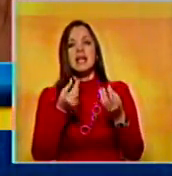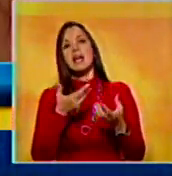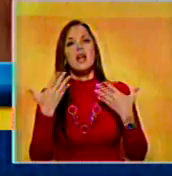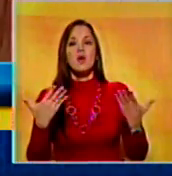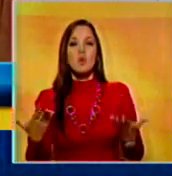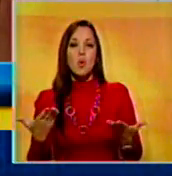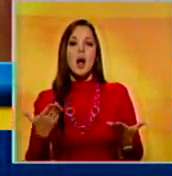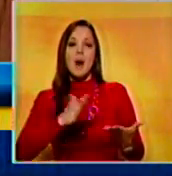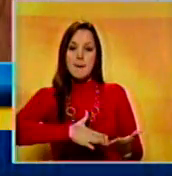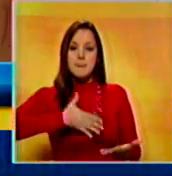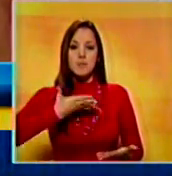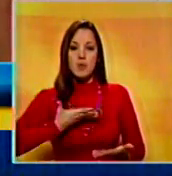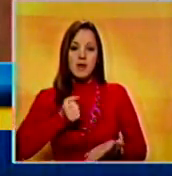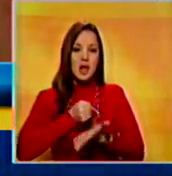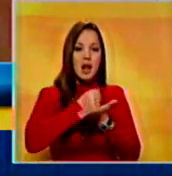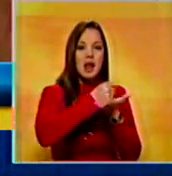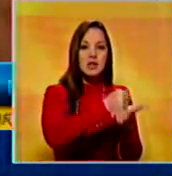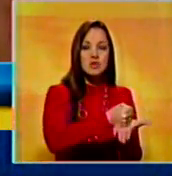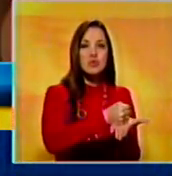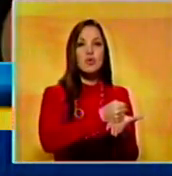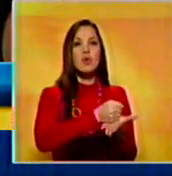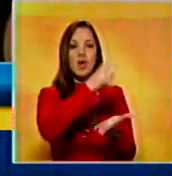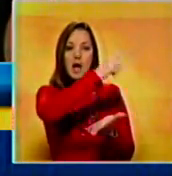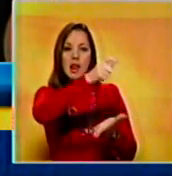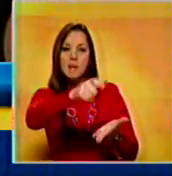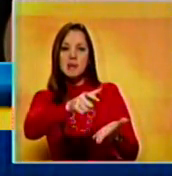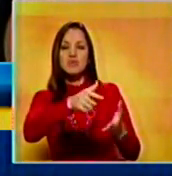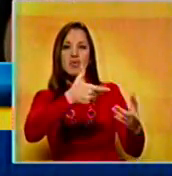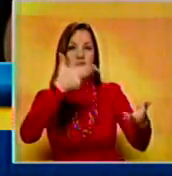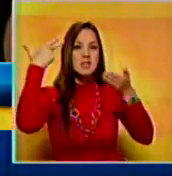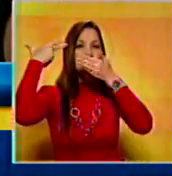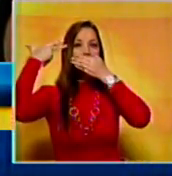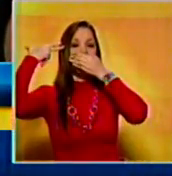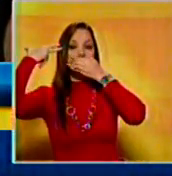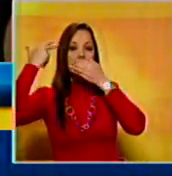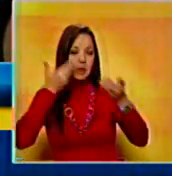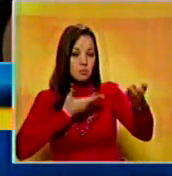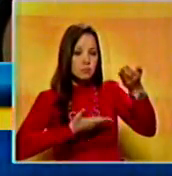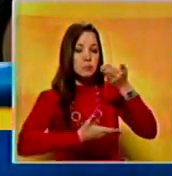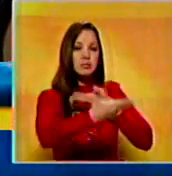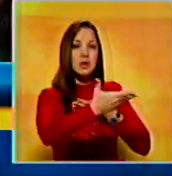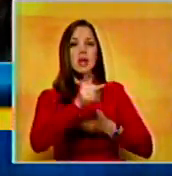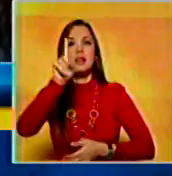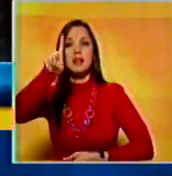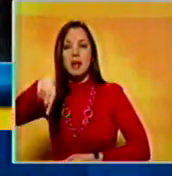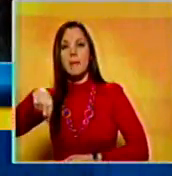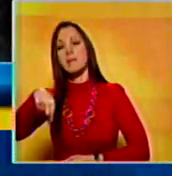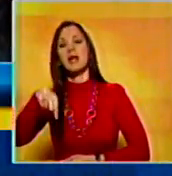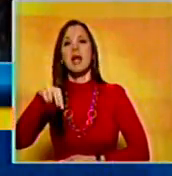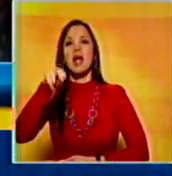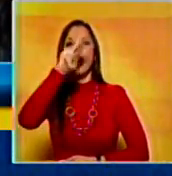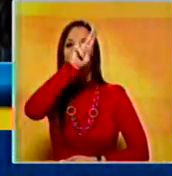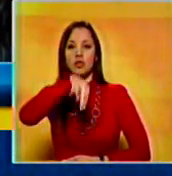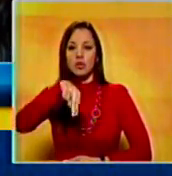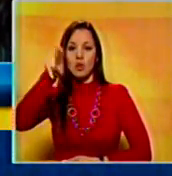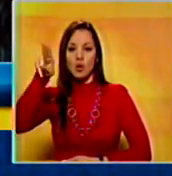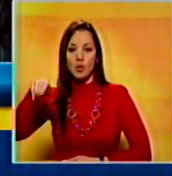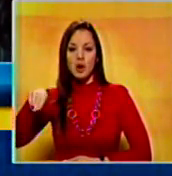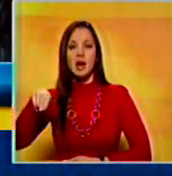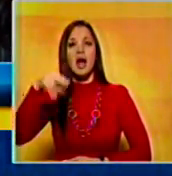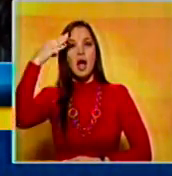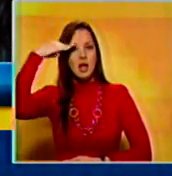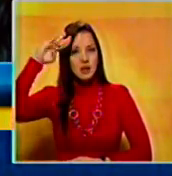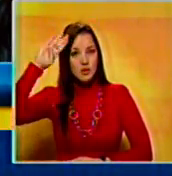cuál sería posiblemente la ayuda que podríamos dar. Además, los gobiernos de Noruega y Cuba, países garantes de las